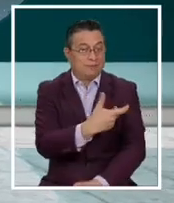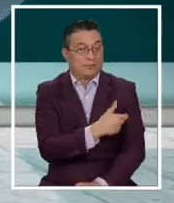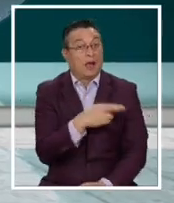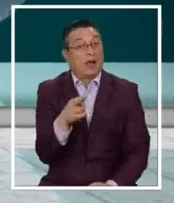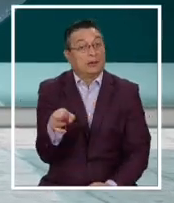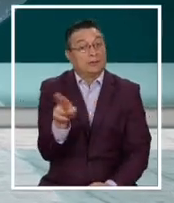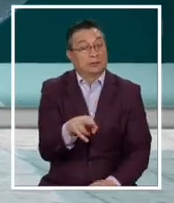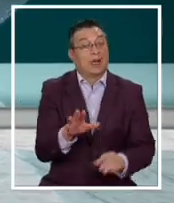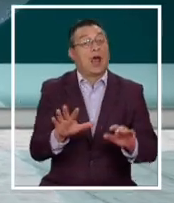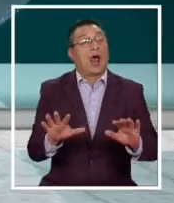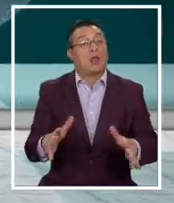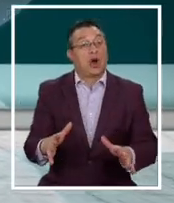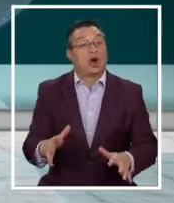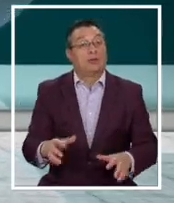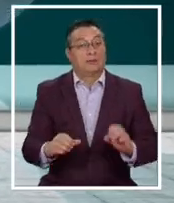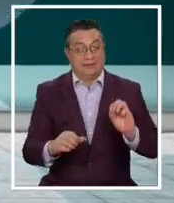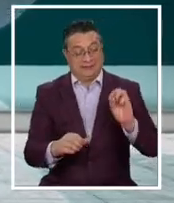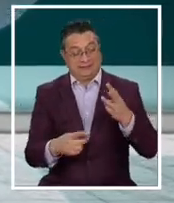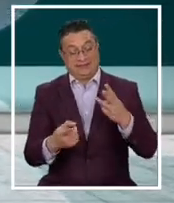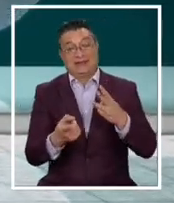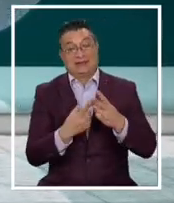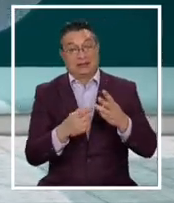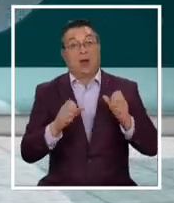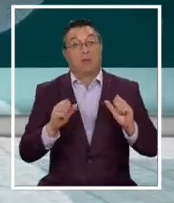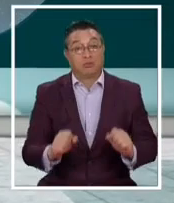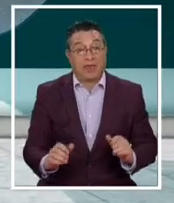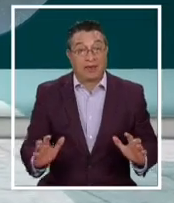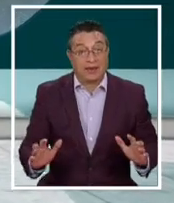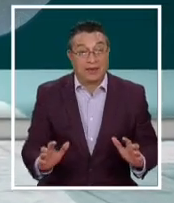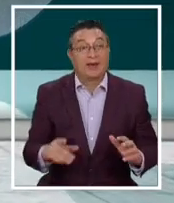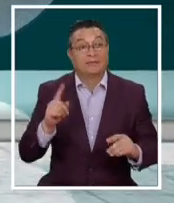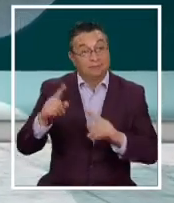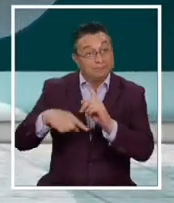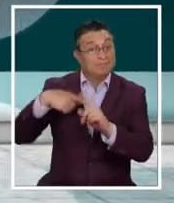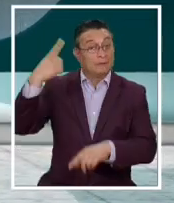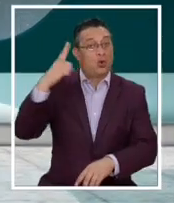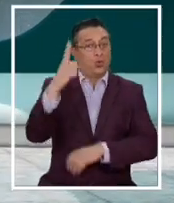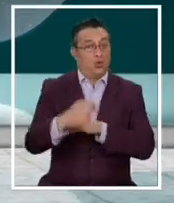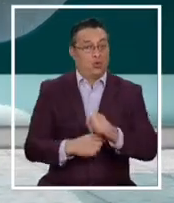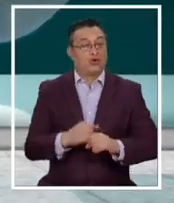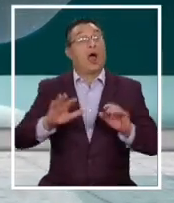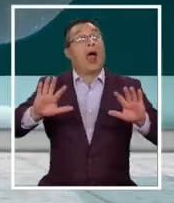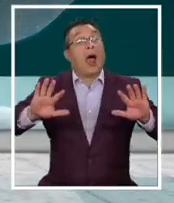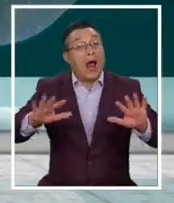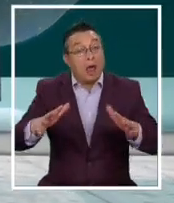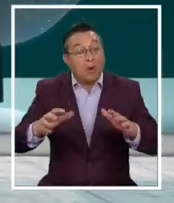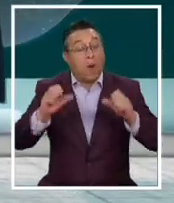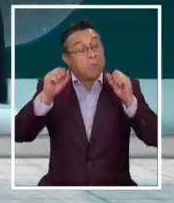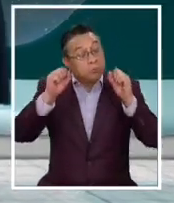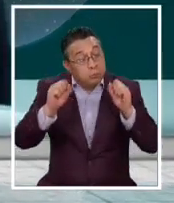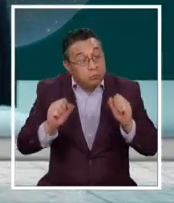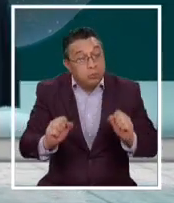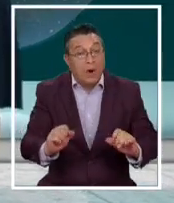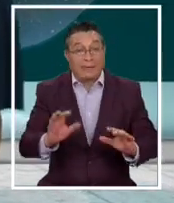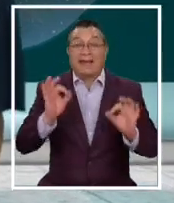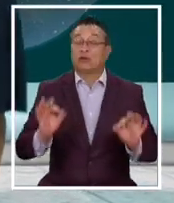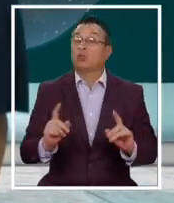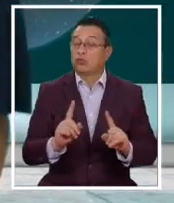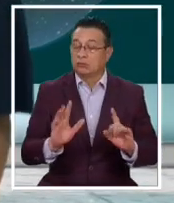vacunación completa. O sea, una tercera dosis. Tal cual. Una tercera dosis que lo habíamos hablado anteriormente, que era una posibilidad